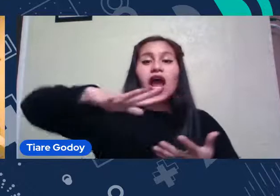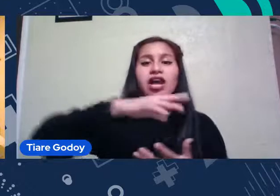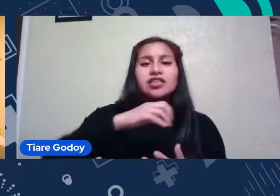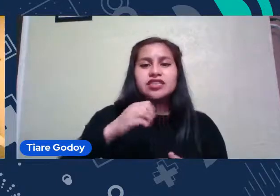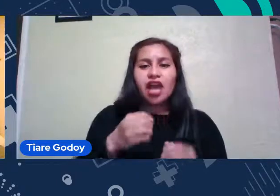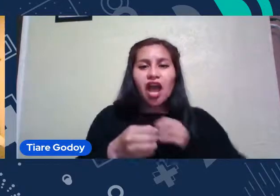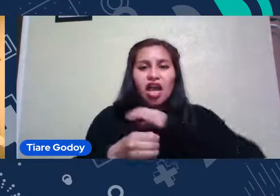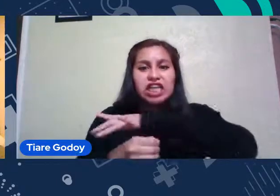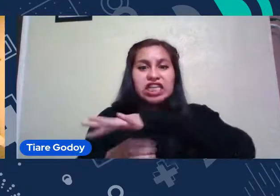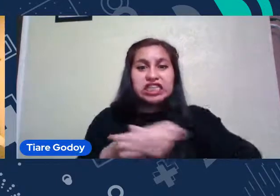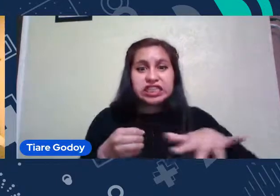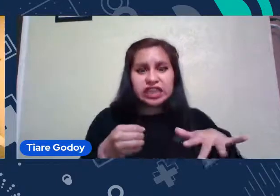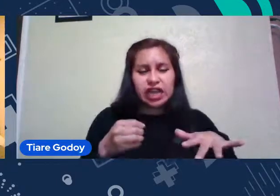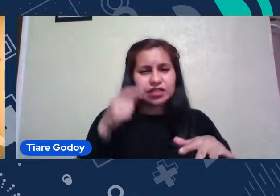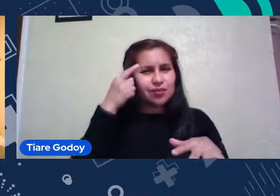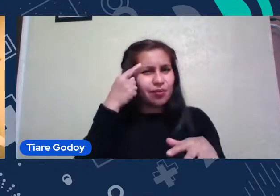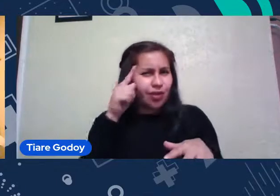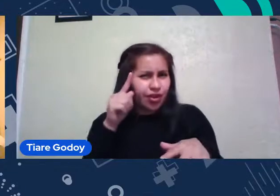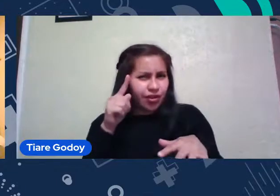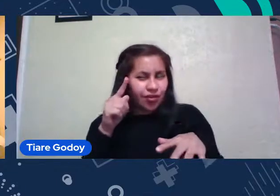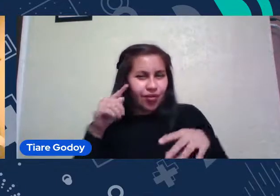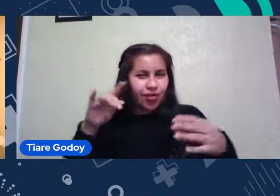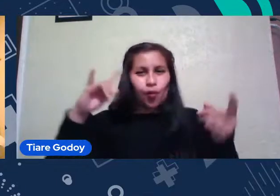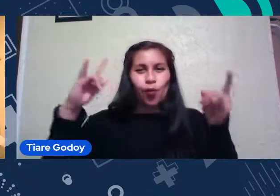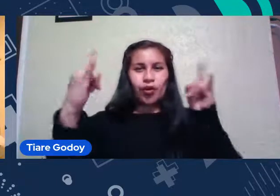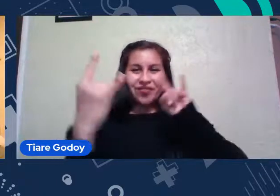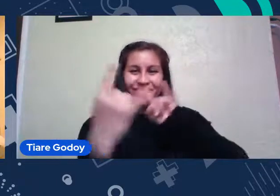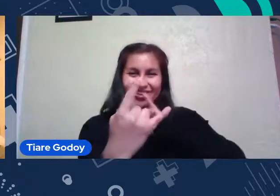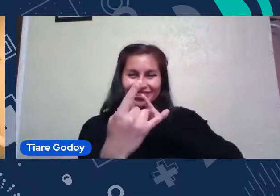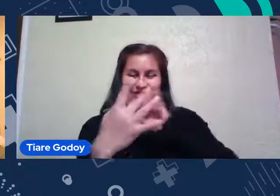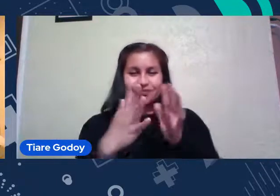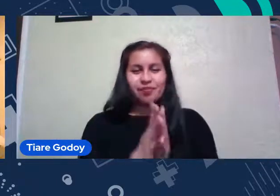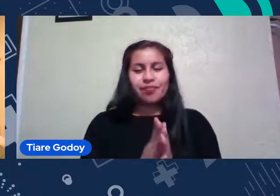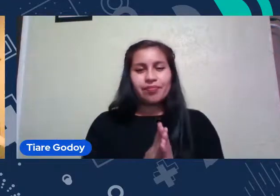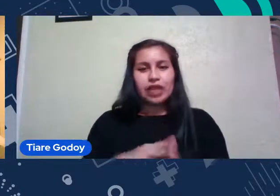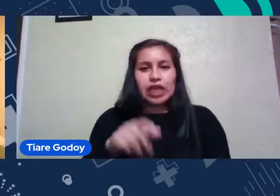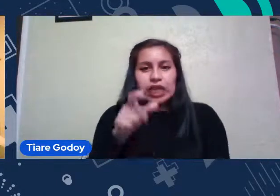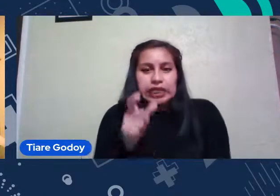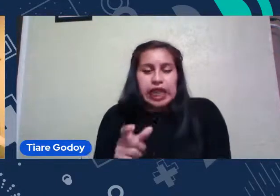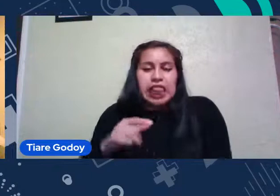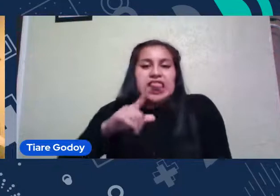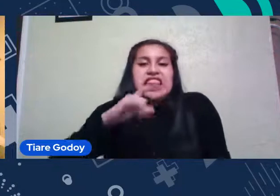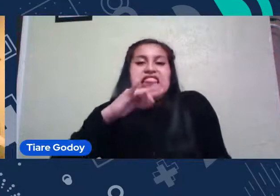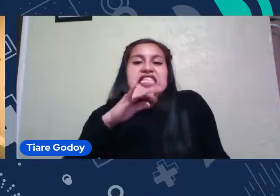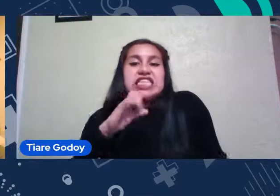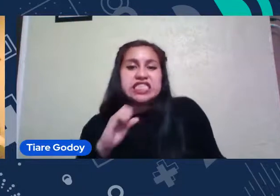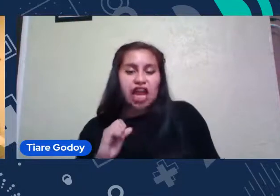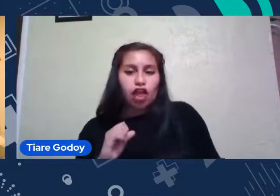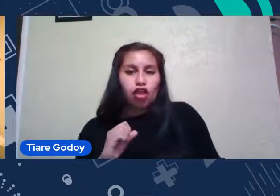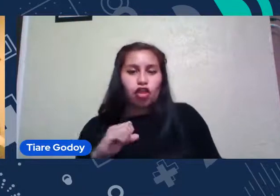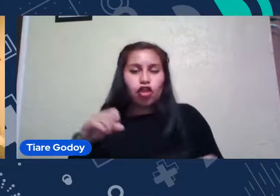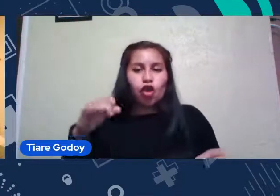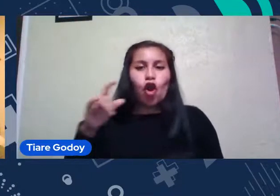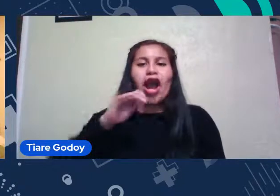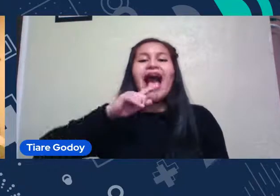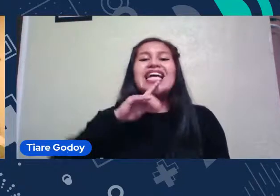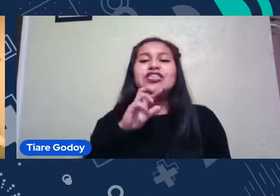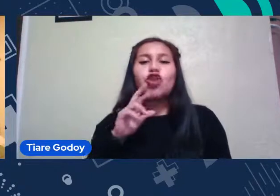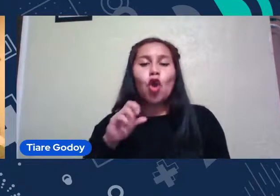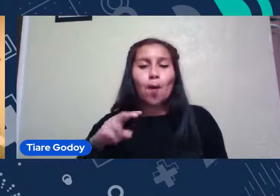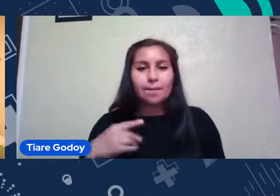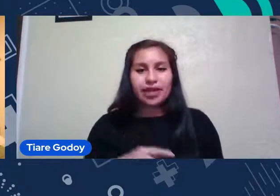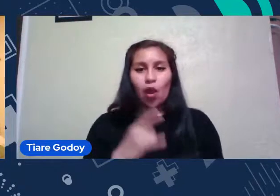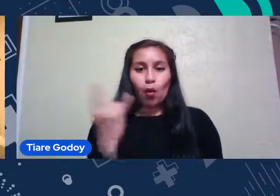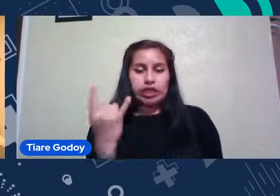Va a ser Simón Ángel, quien es licenciado en Astronomía y doctor en Astrofísica de la Pontificia Universidad Católica de